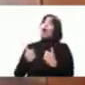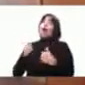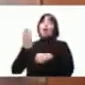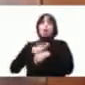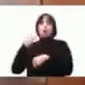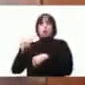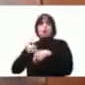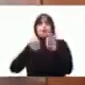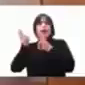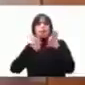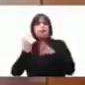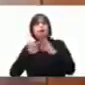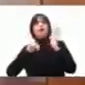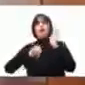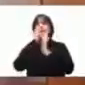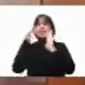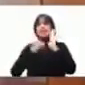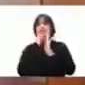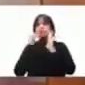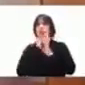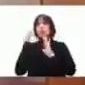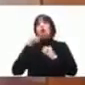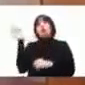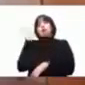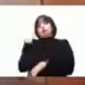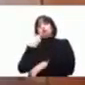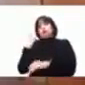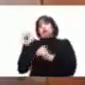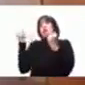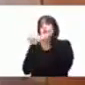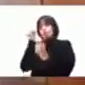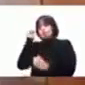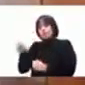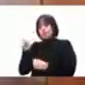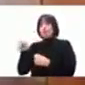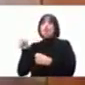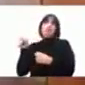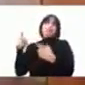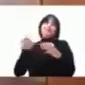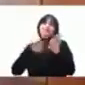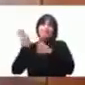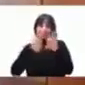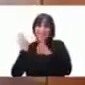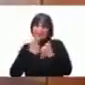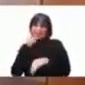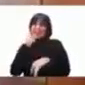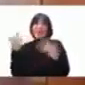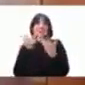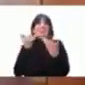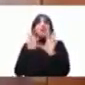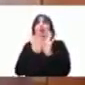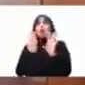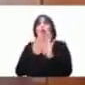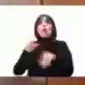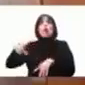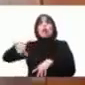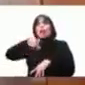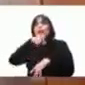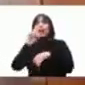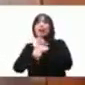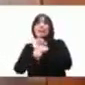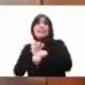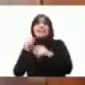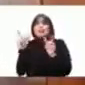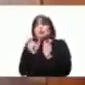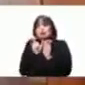este, yeso. Entonces mi esposo dice que también se ponía a trabajar el yeso, hacer cuequitos, carritos, lo que se